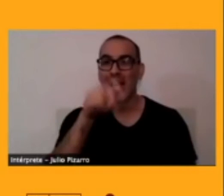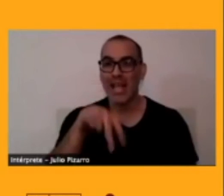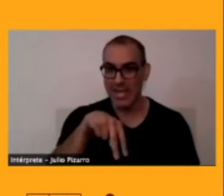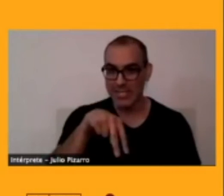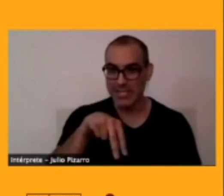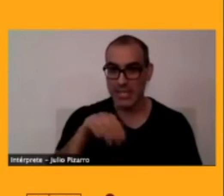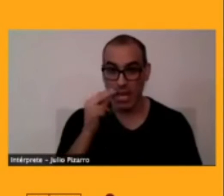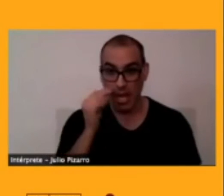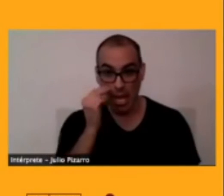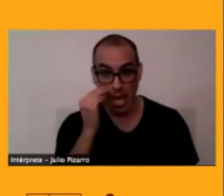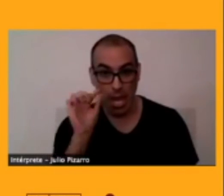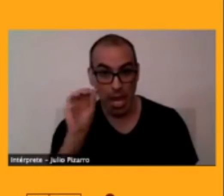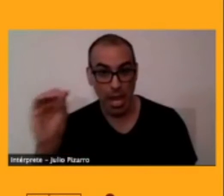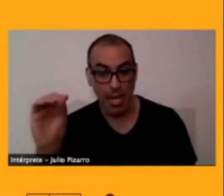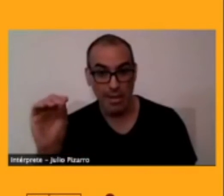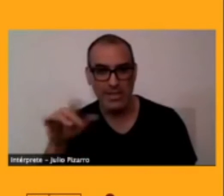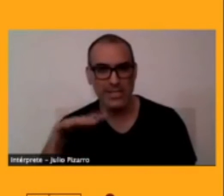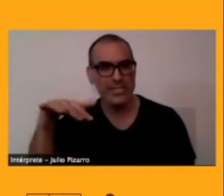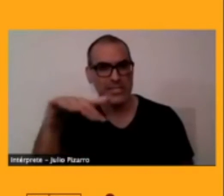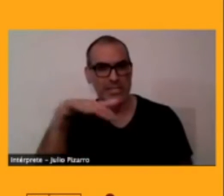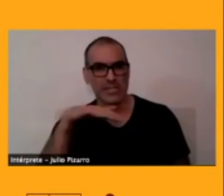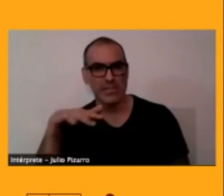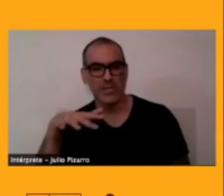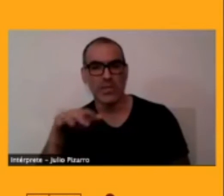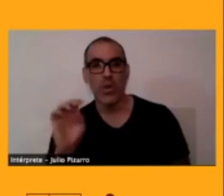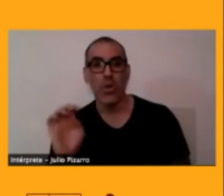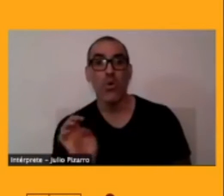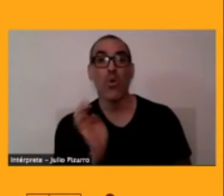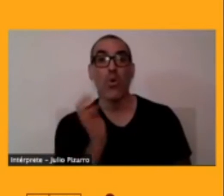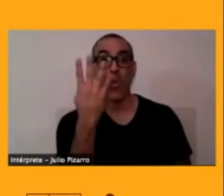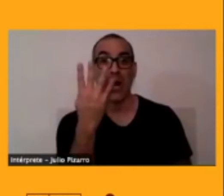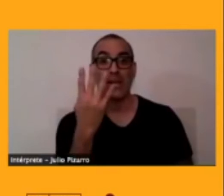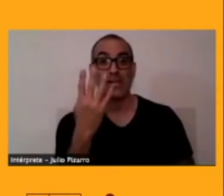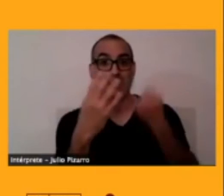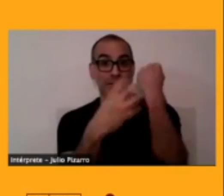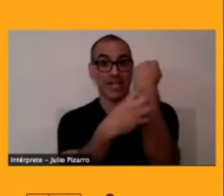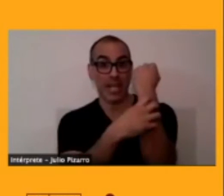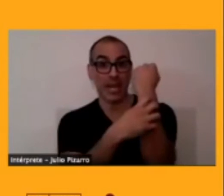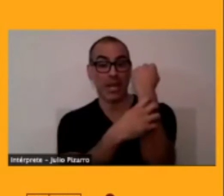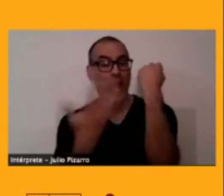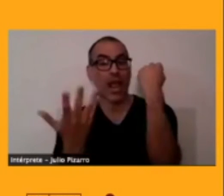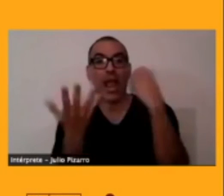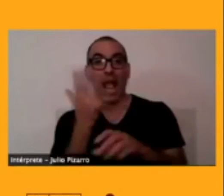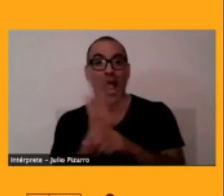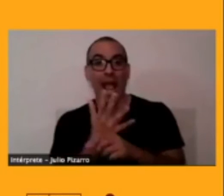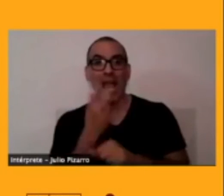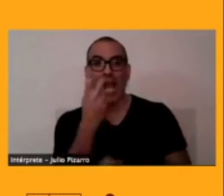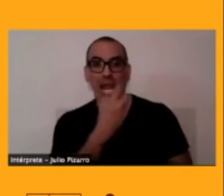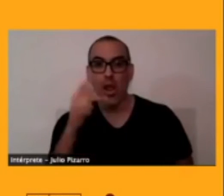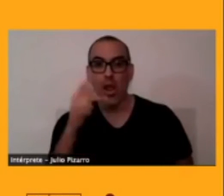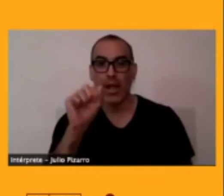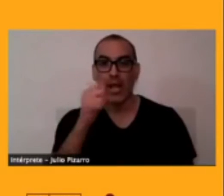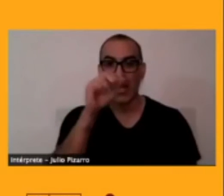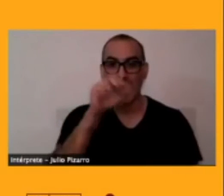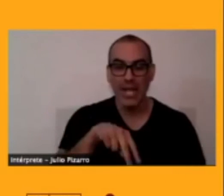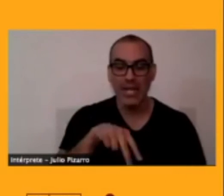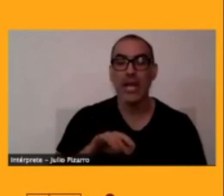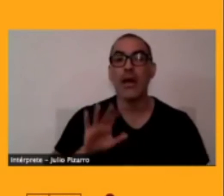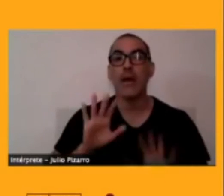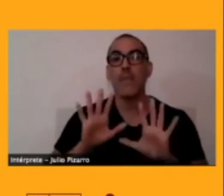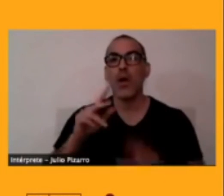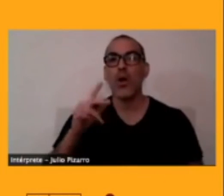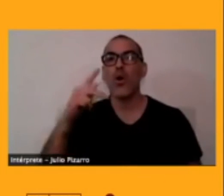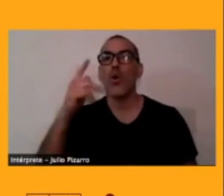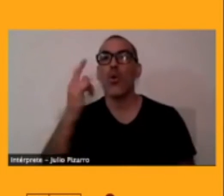situado en lo que sería la cuarta región chilena, y el Cunsa, tercera y segunda región. Esas